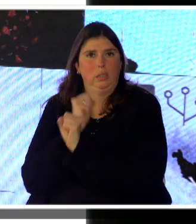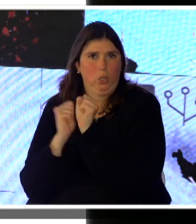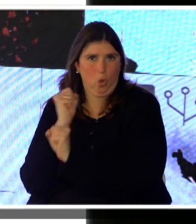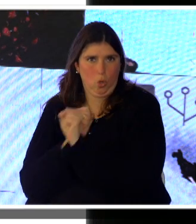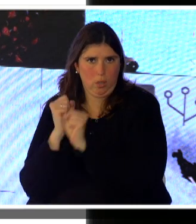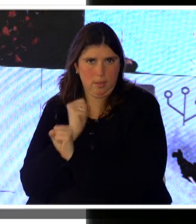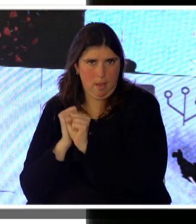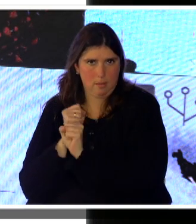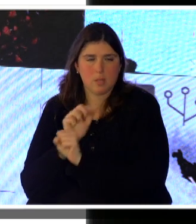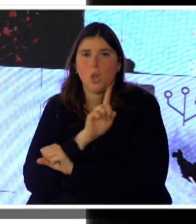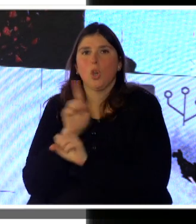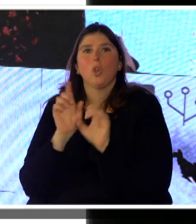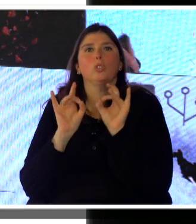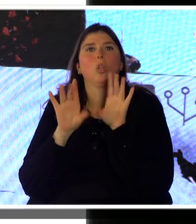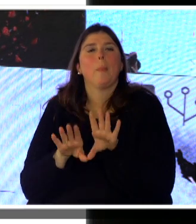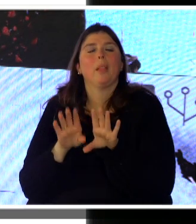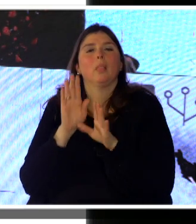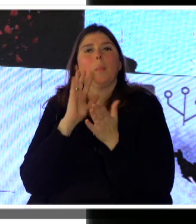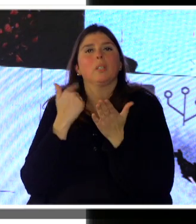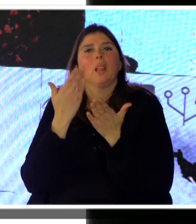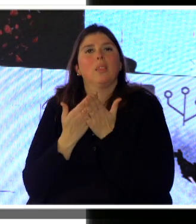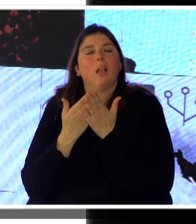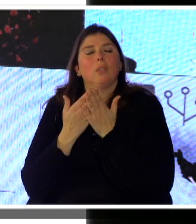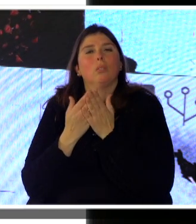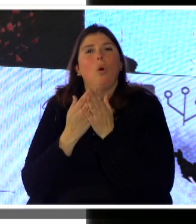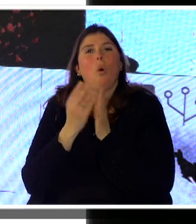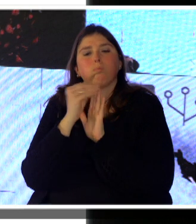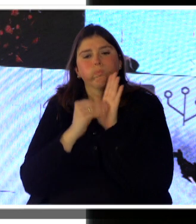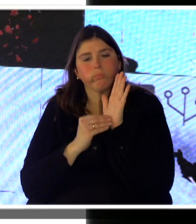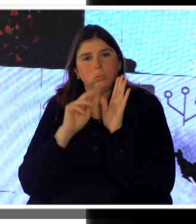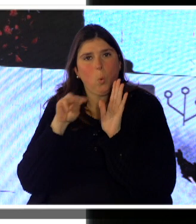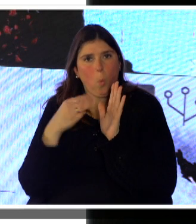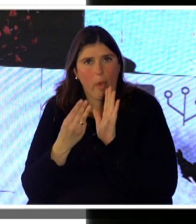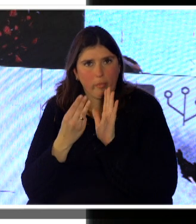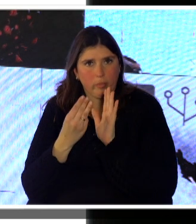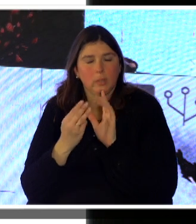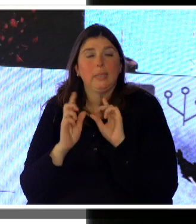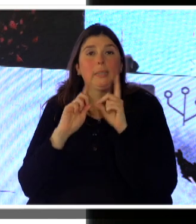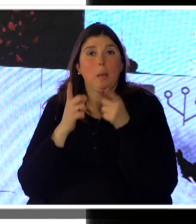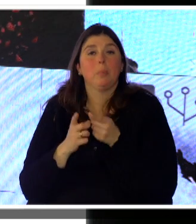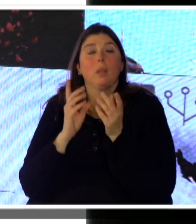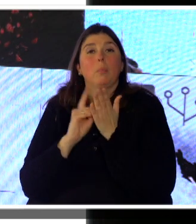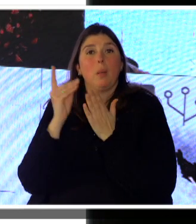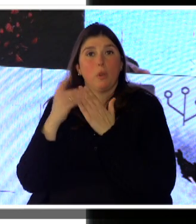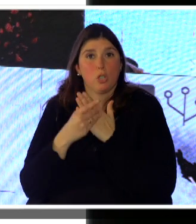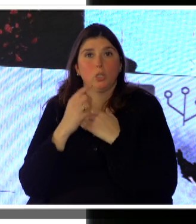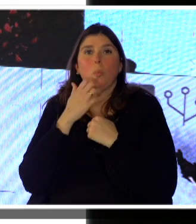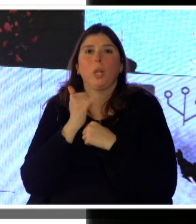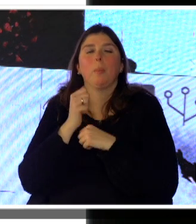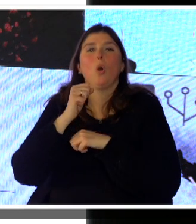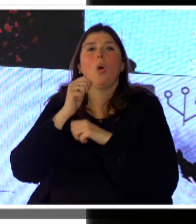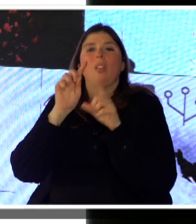No solamente estamos presentando contenido web, sino que, por ejemplo, para lo que es el proyecto de ventanilla única,